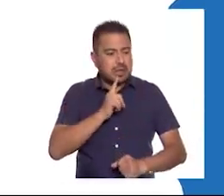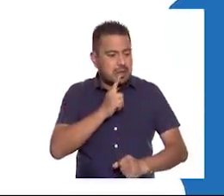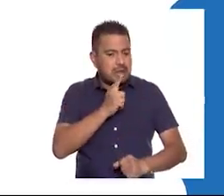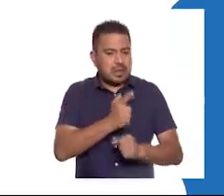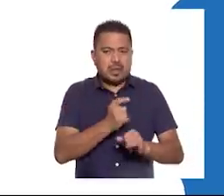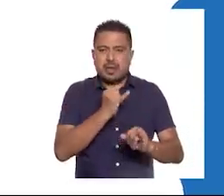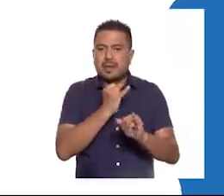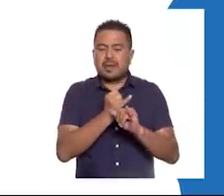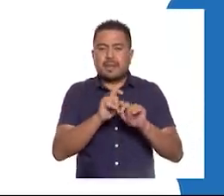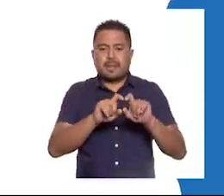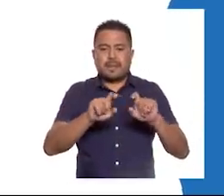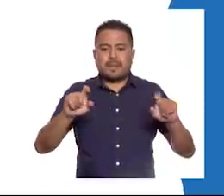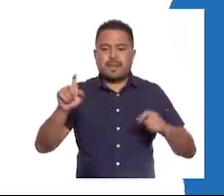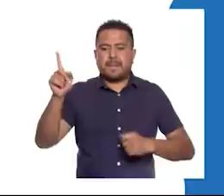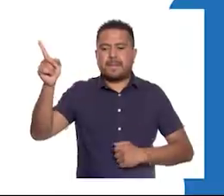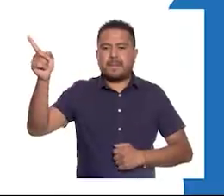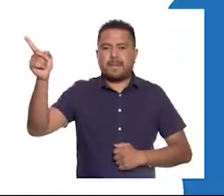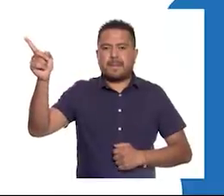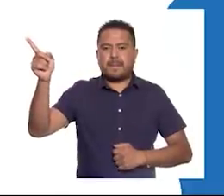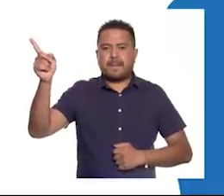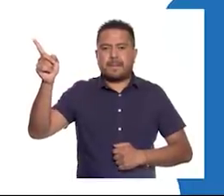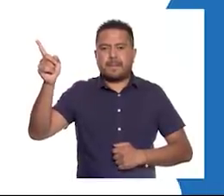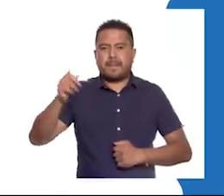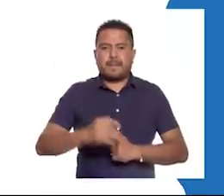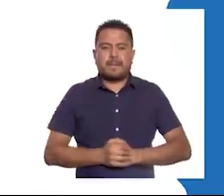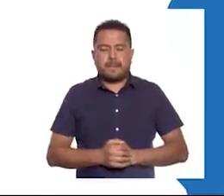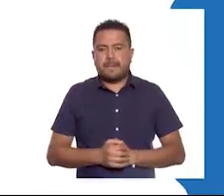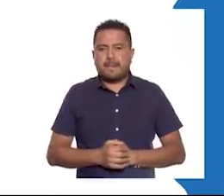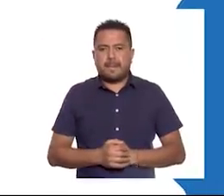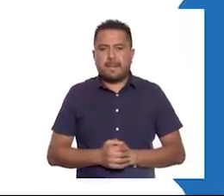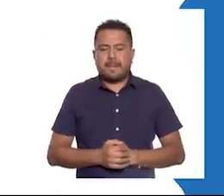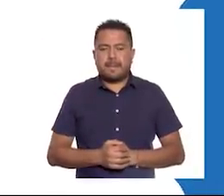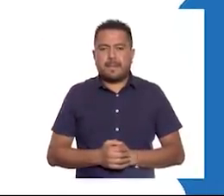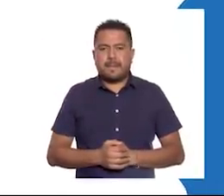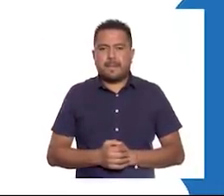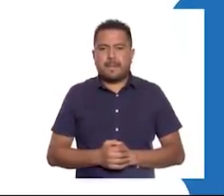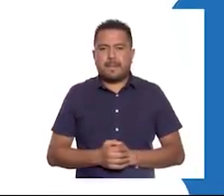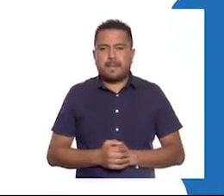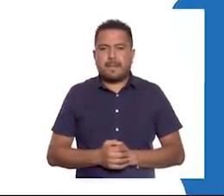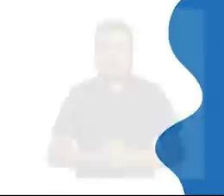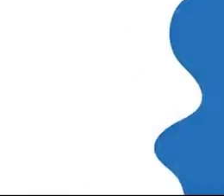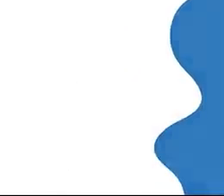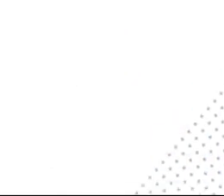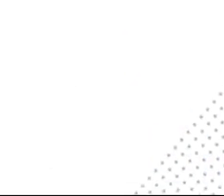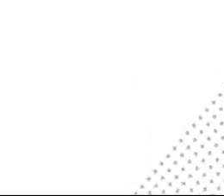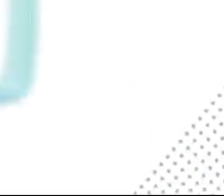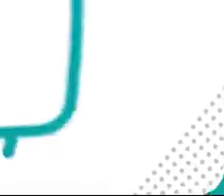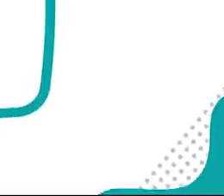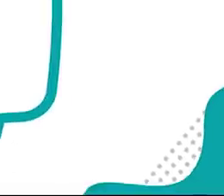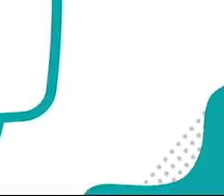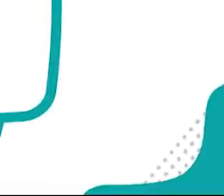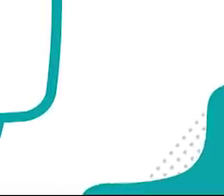en la siguiente liga. Aprende en Casa.cep.gov.mx